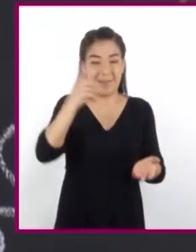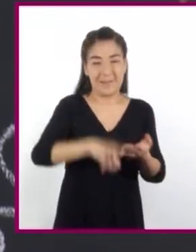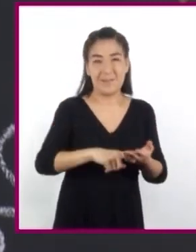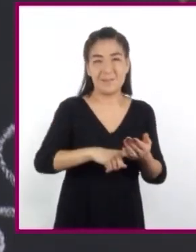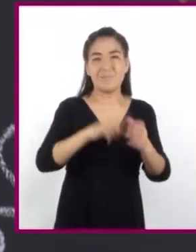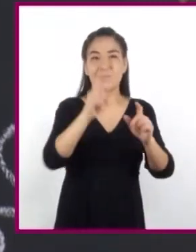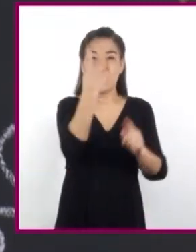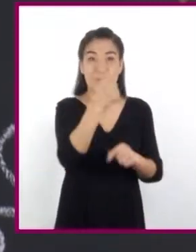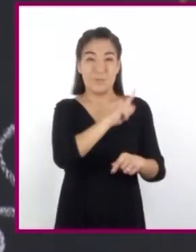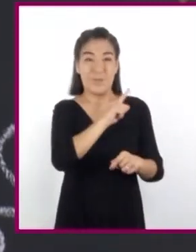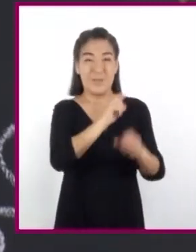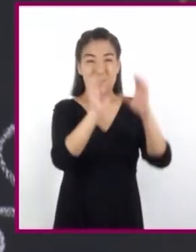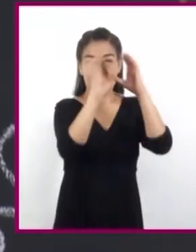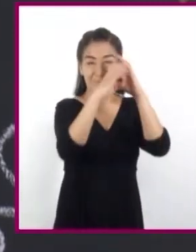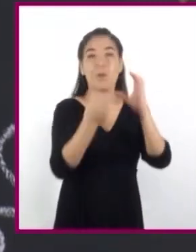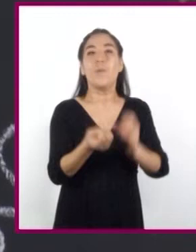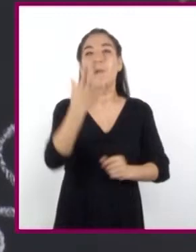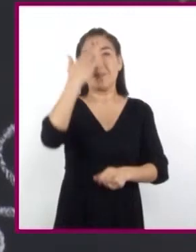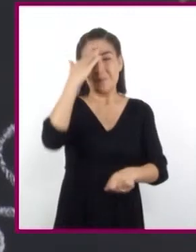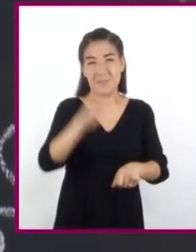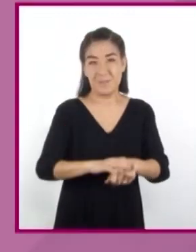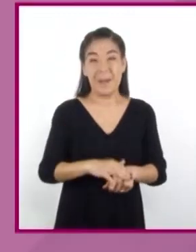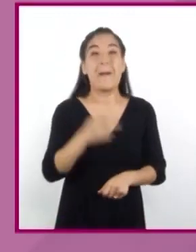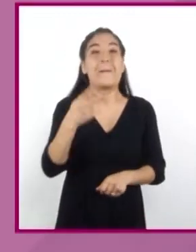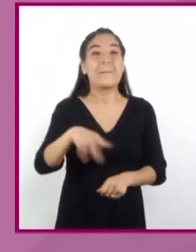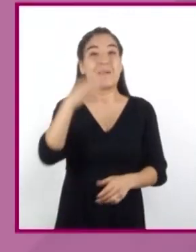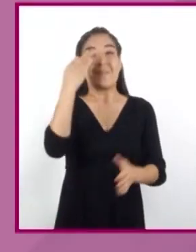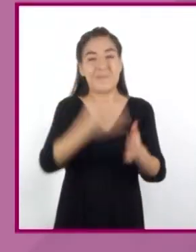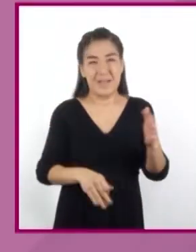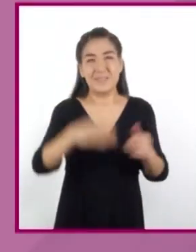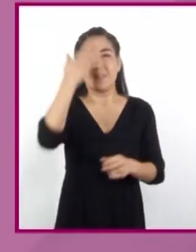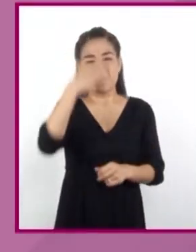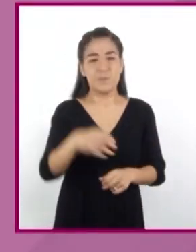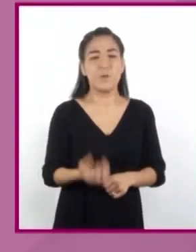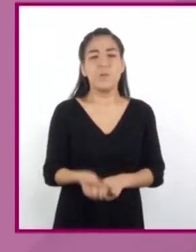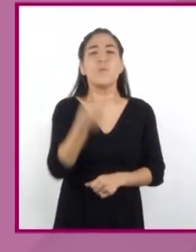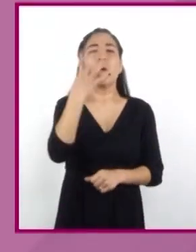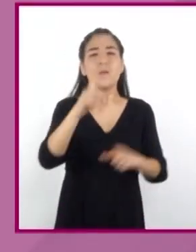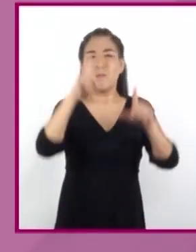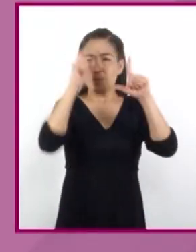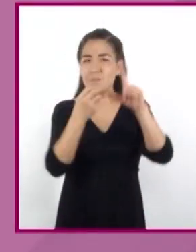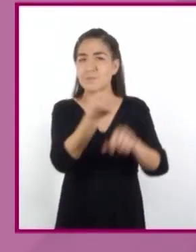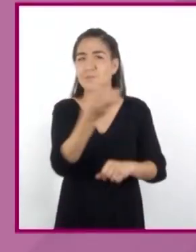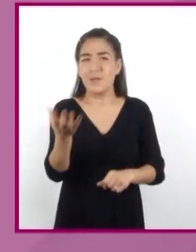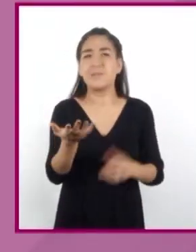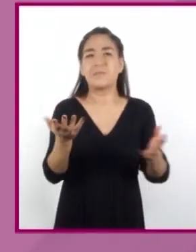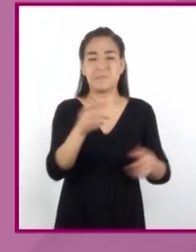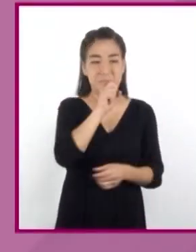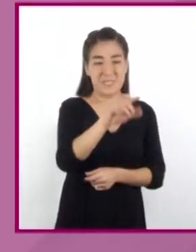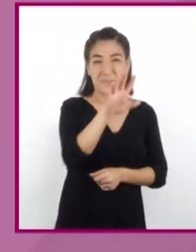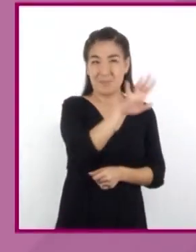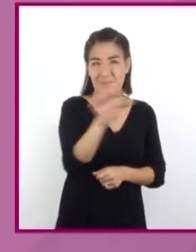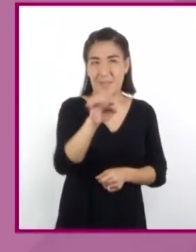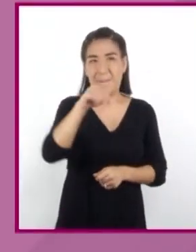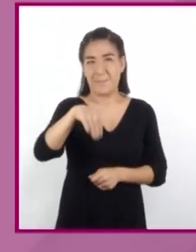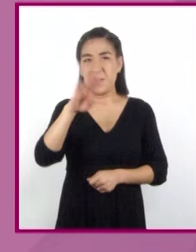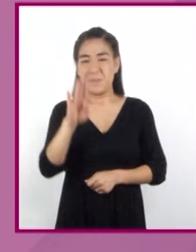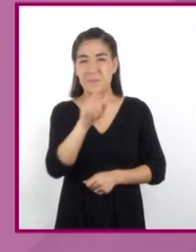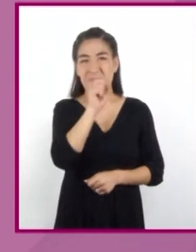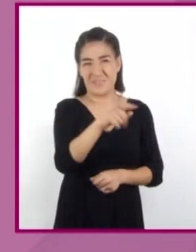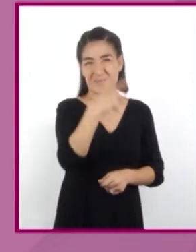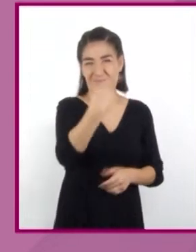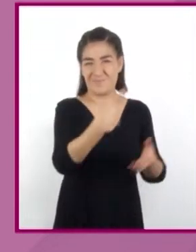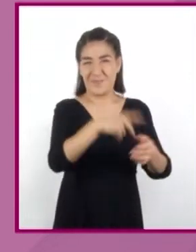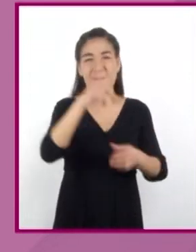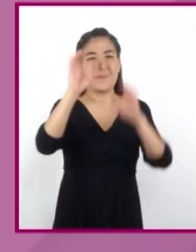una sola fotografía. Pero aún nos falta saber, ¿cuántas fotografías podríamos tomar con los 500 MB de la memoria